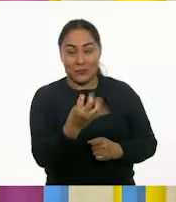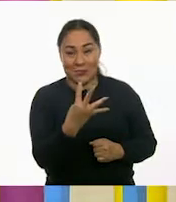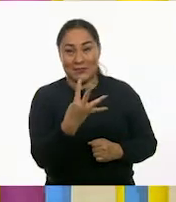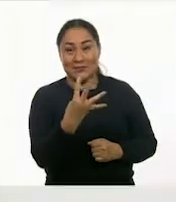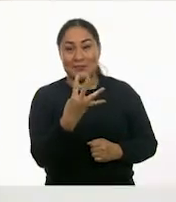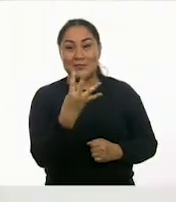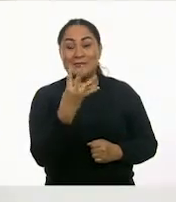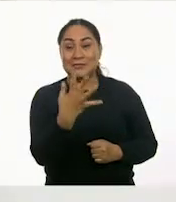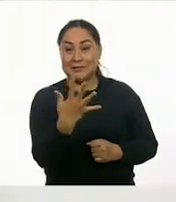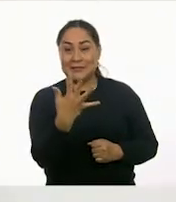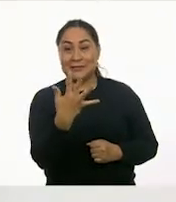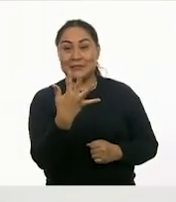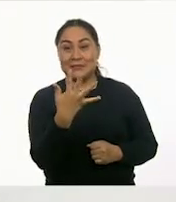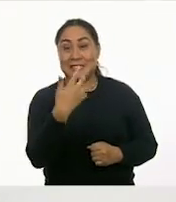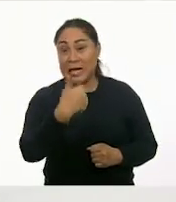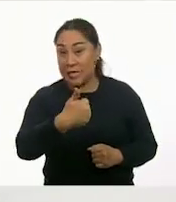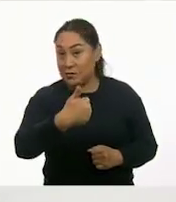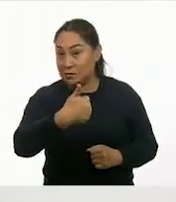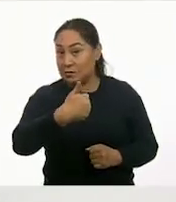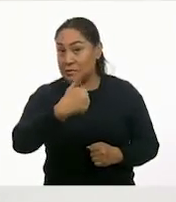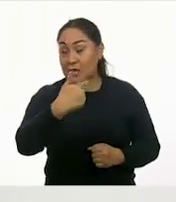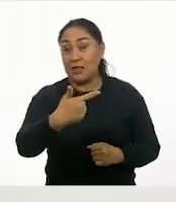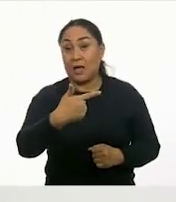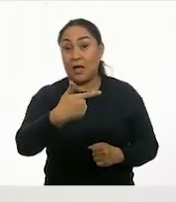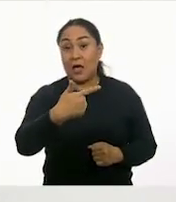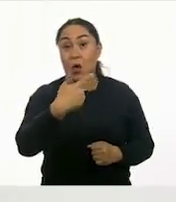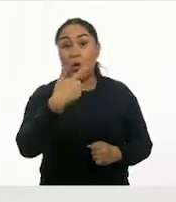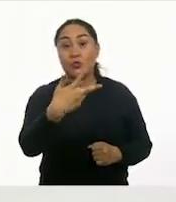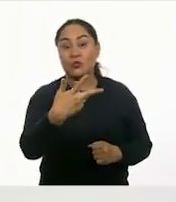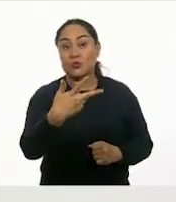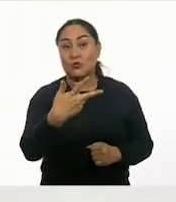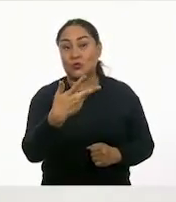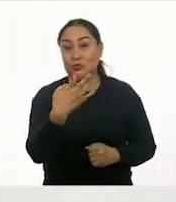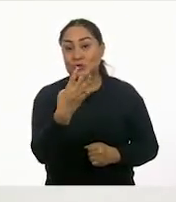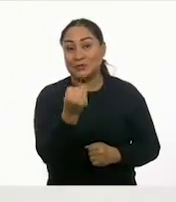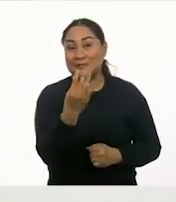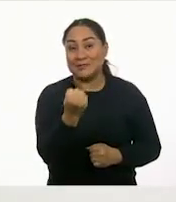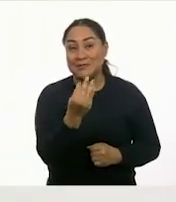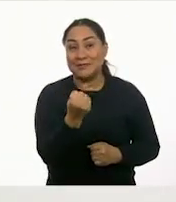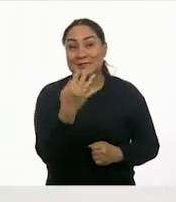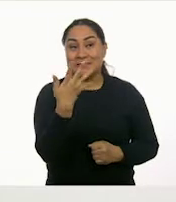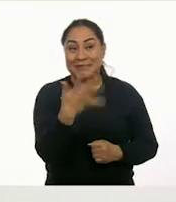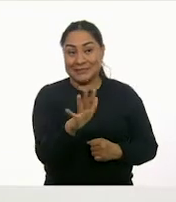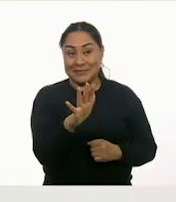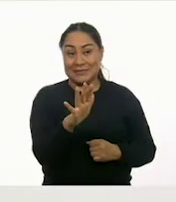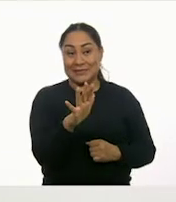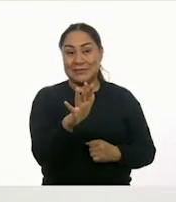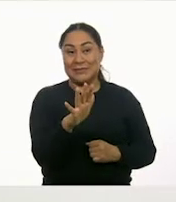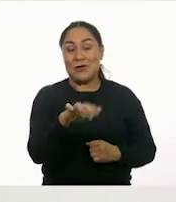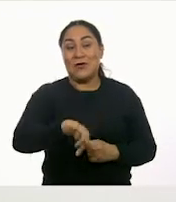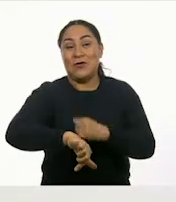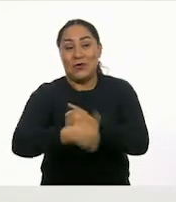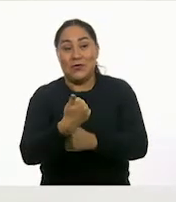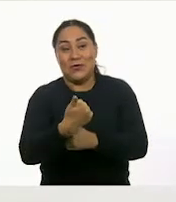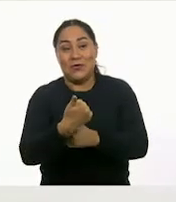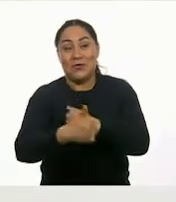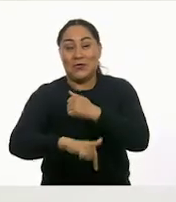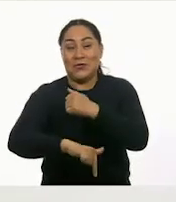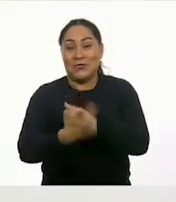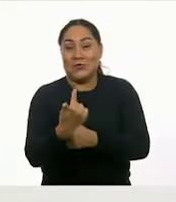cuatro, cinco, seis, siete, ocho, nueve, diez, once,